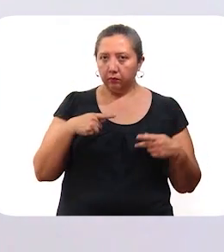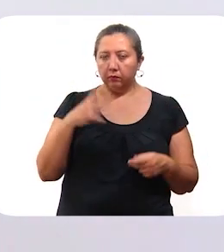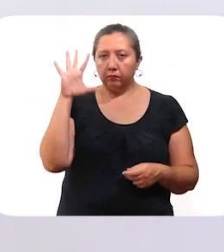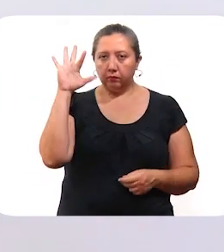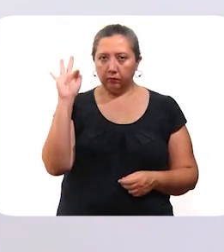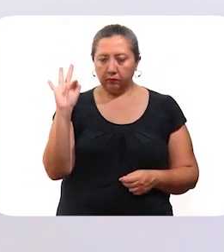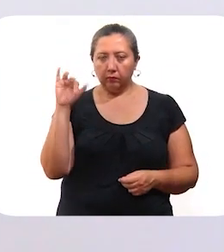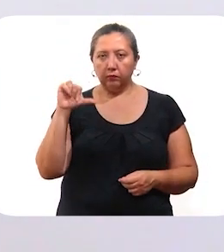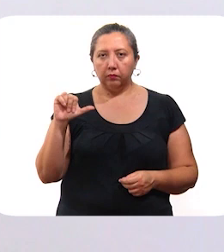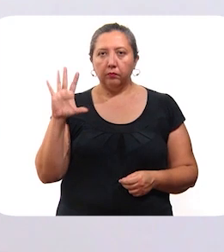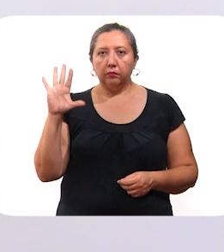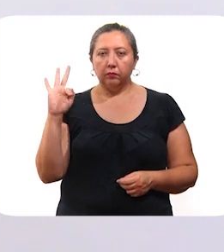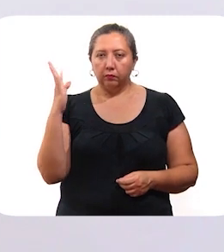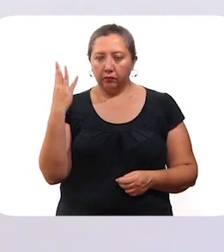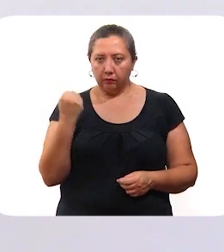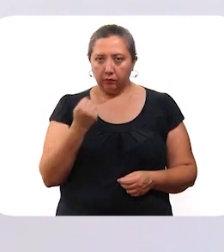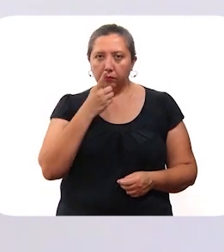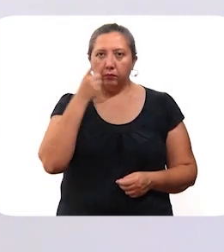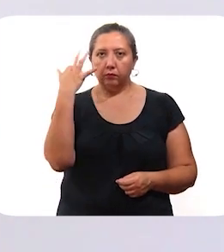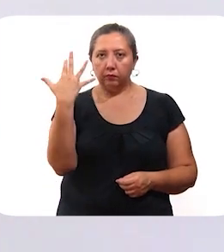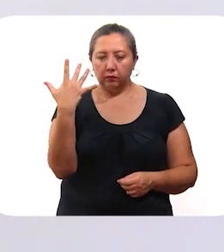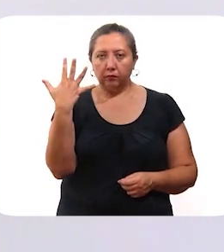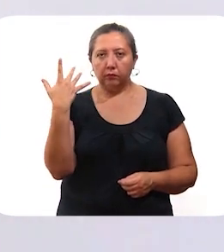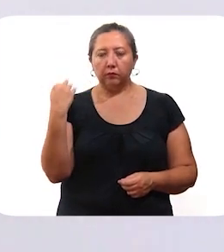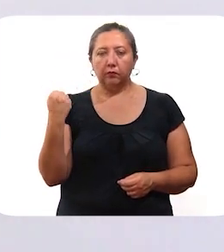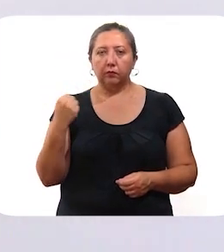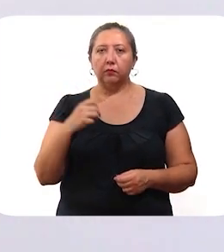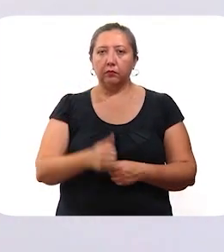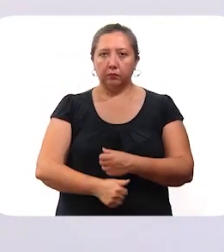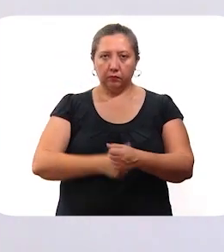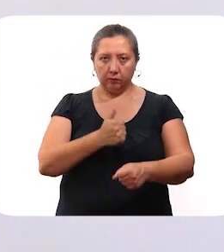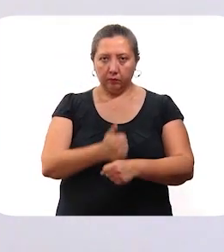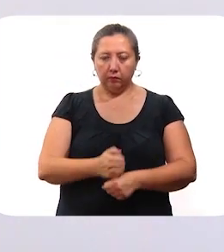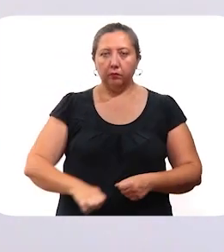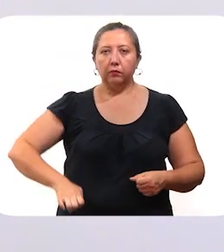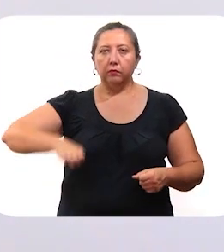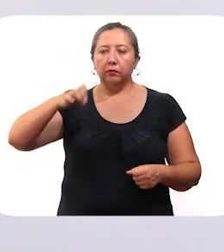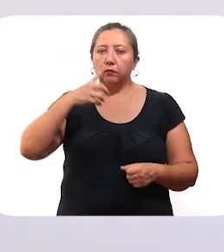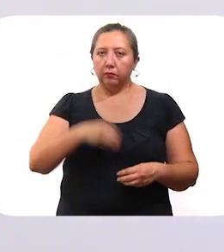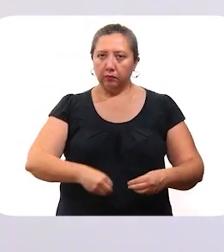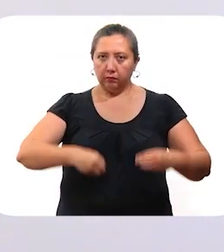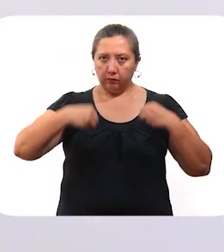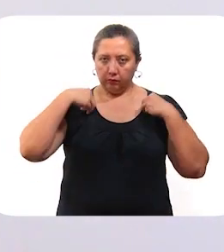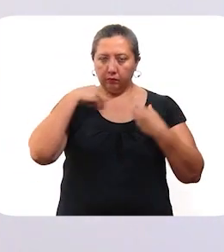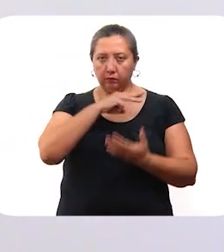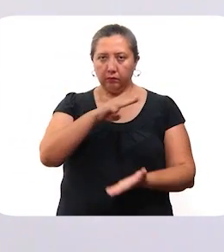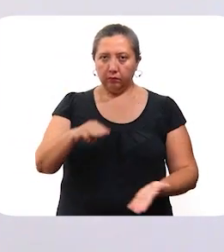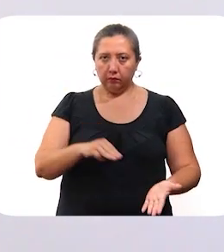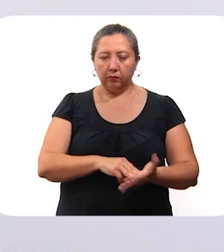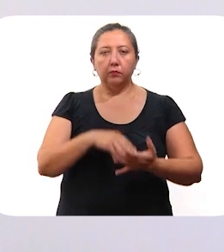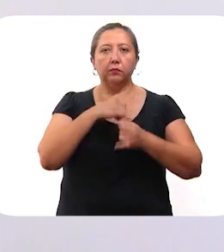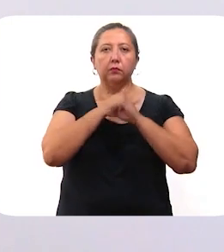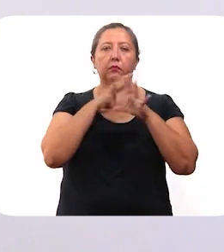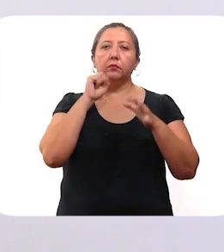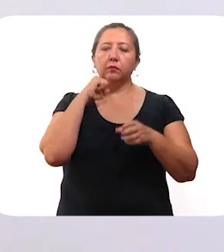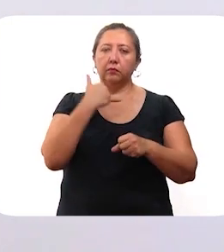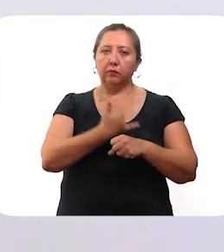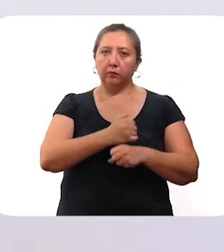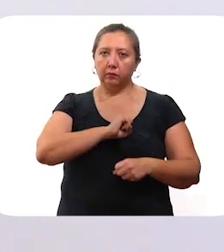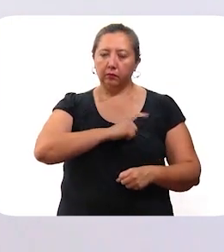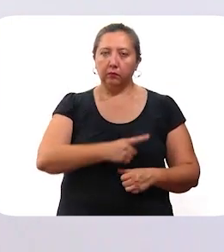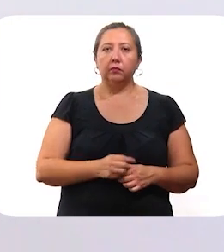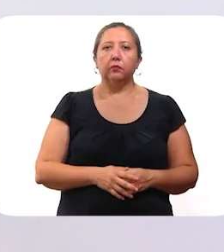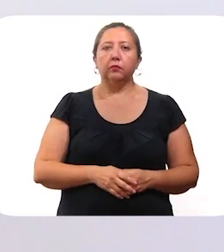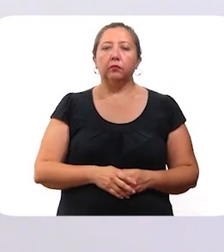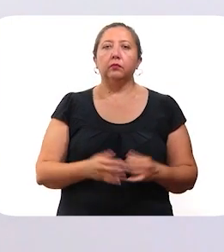de 40 a 49 y 50 a 59 años de edad que viven en Mérida, informó la Secretaría de